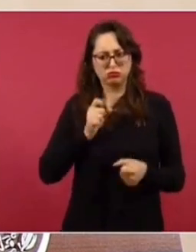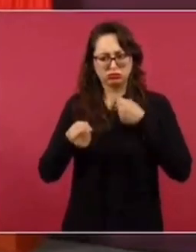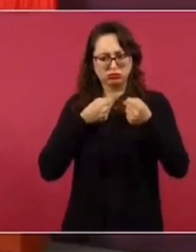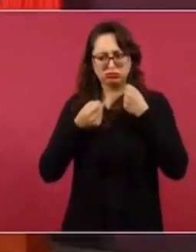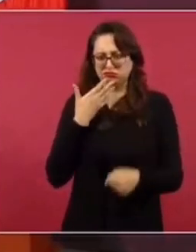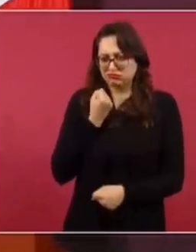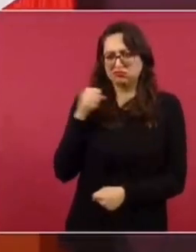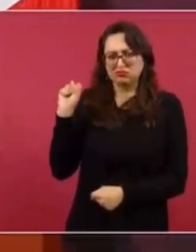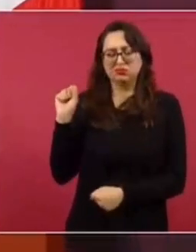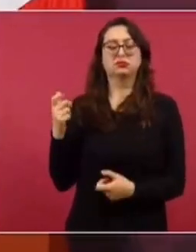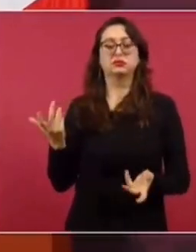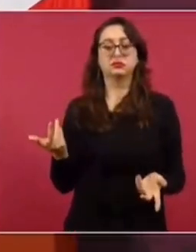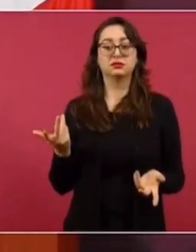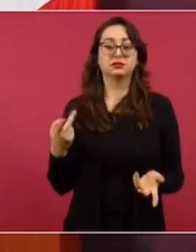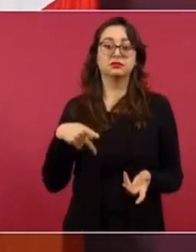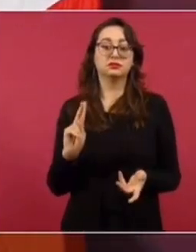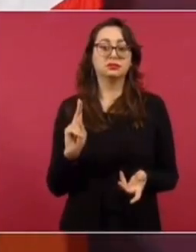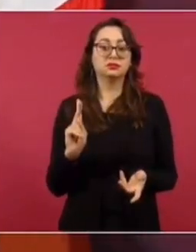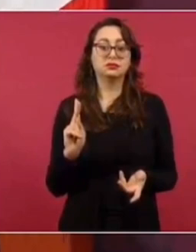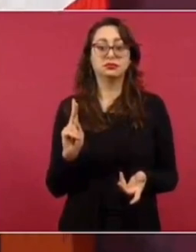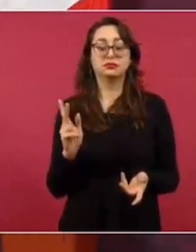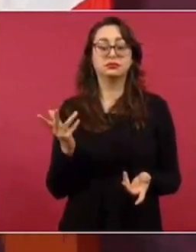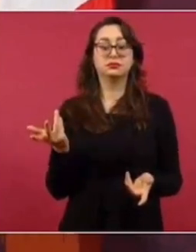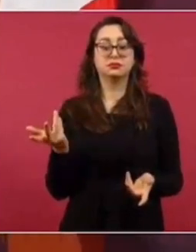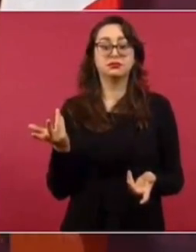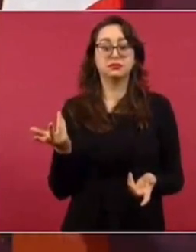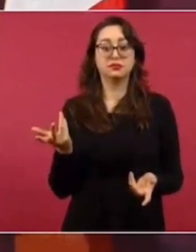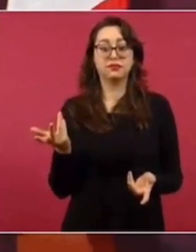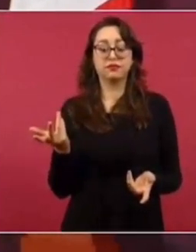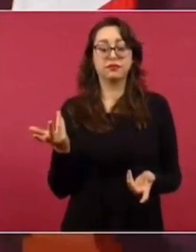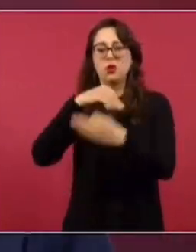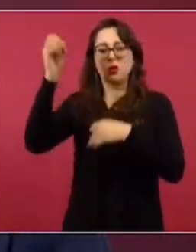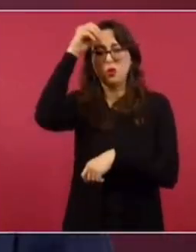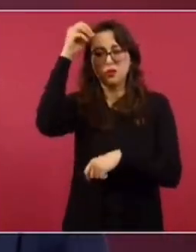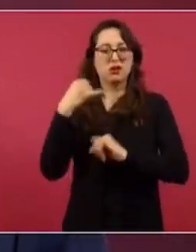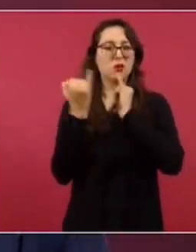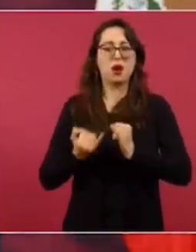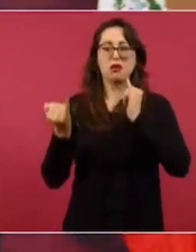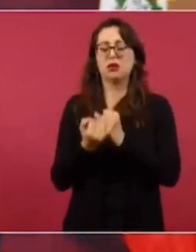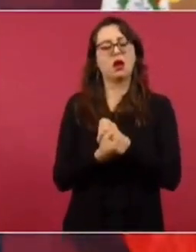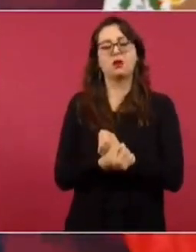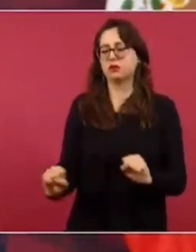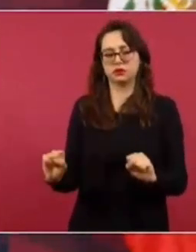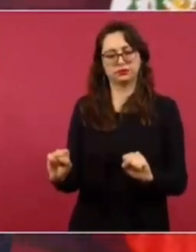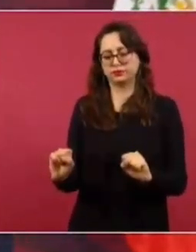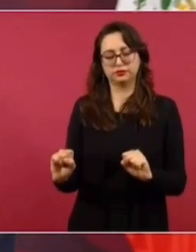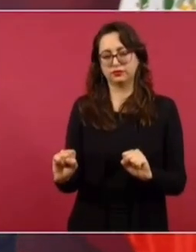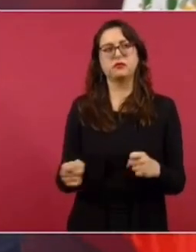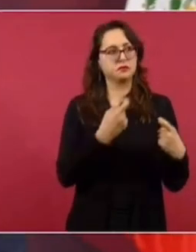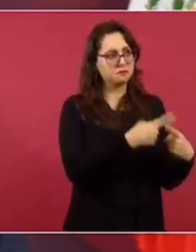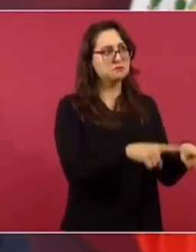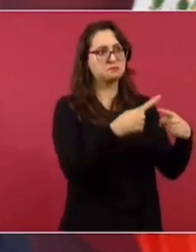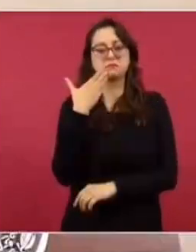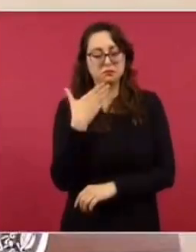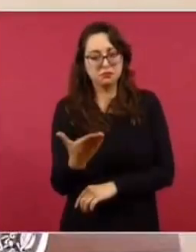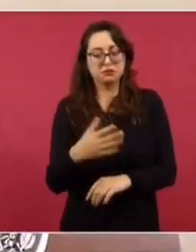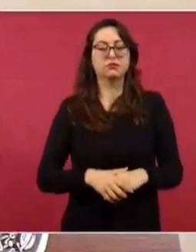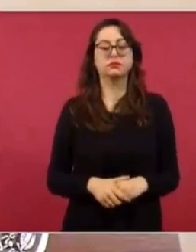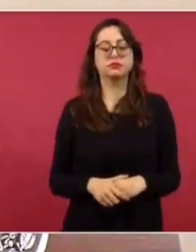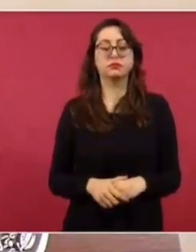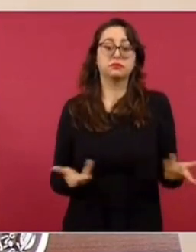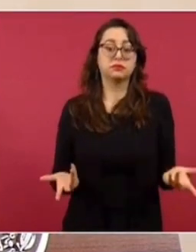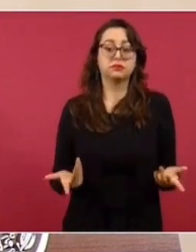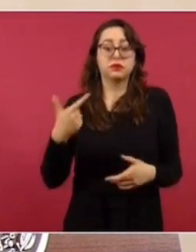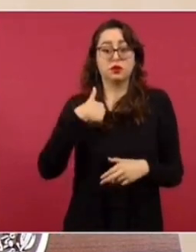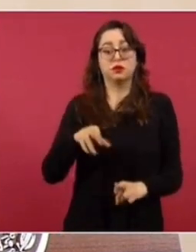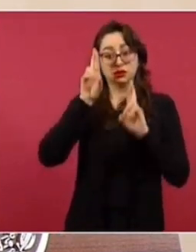somos distintos y se respeta la pluralidad. Yo, por ejemplo, le tengo respeto, le estimo,